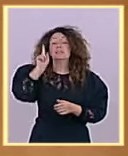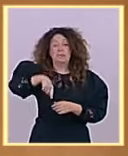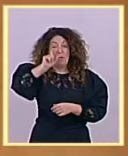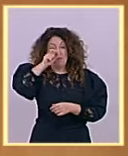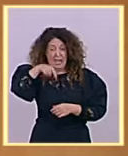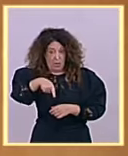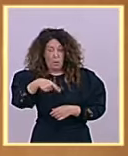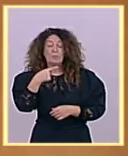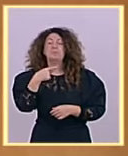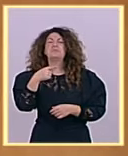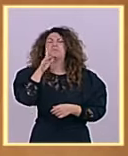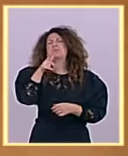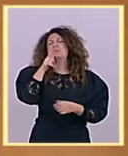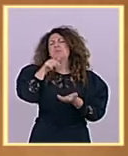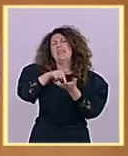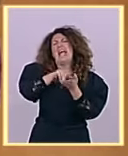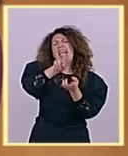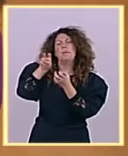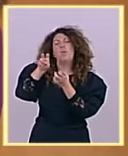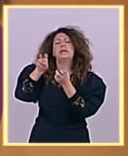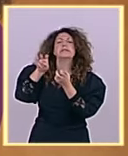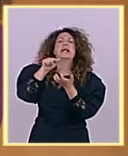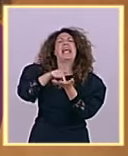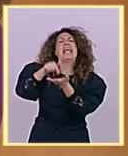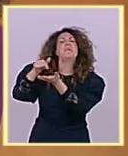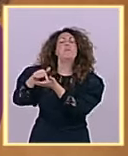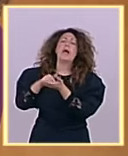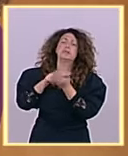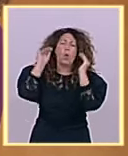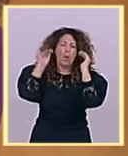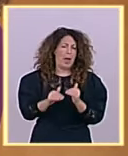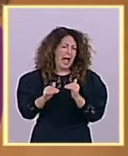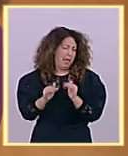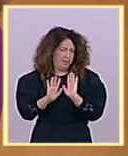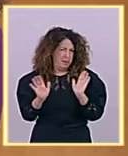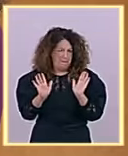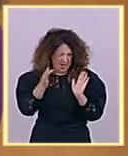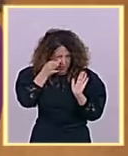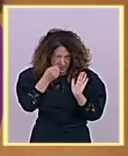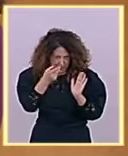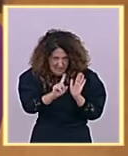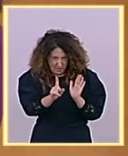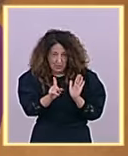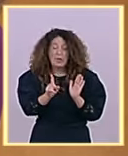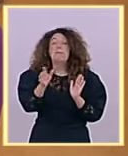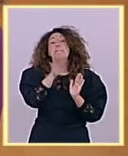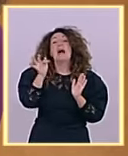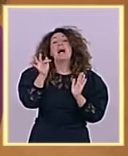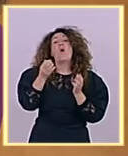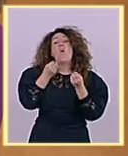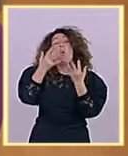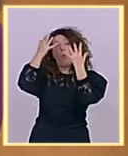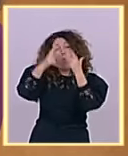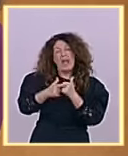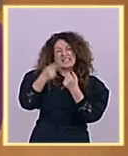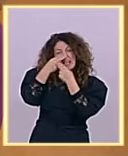absolutamente contraindicada, y habla usted de auditar las cuentas públicas. Usted siempre, el Partido Popular